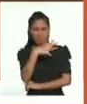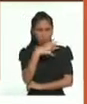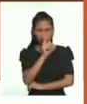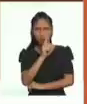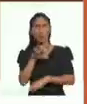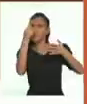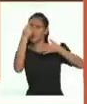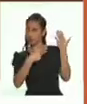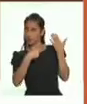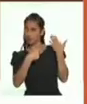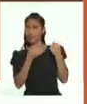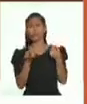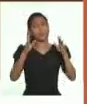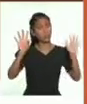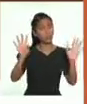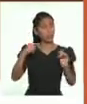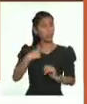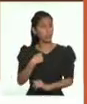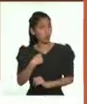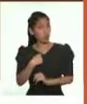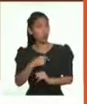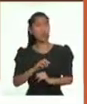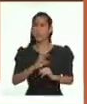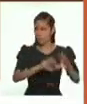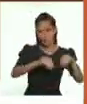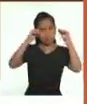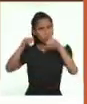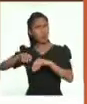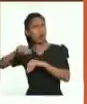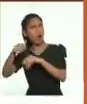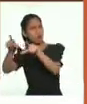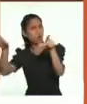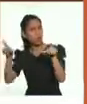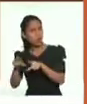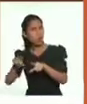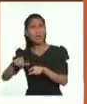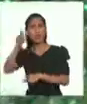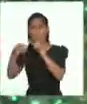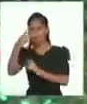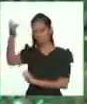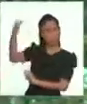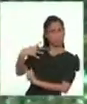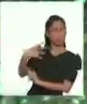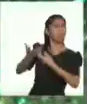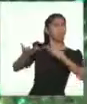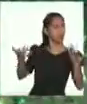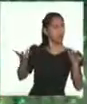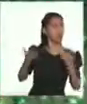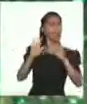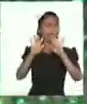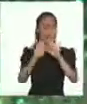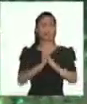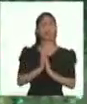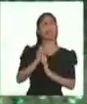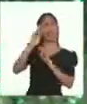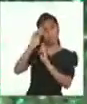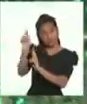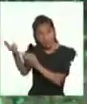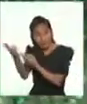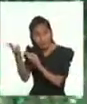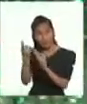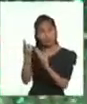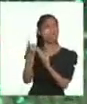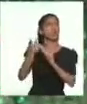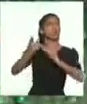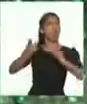discriminación. ¿Qué pasa si algún día me mudo a otra ciudad y me tratan como a Mario? María, el respeto y la valoración de las